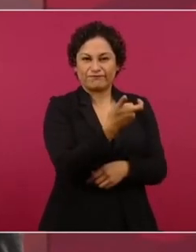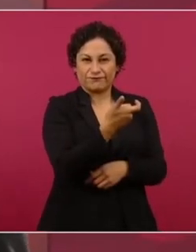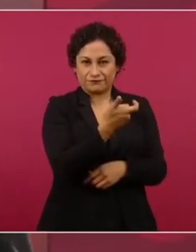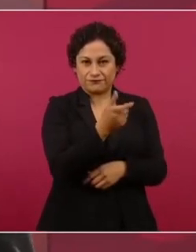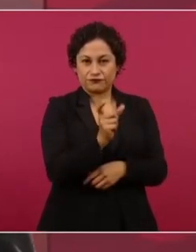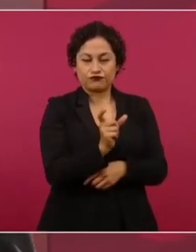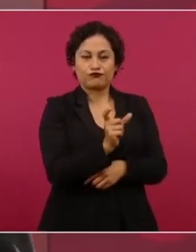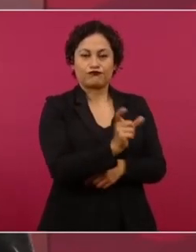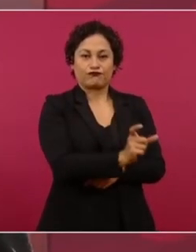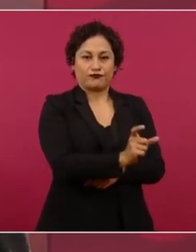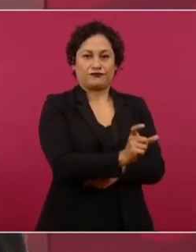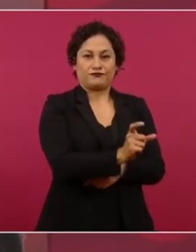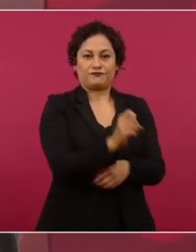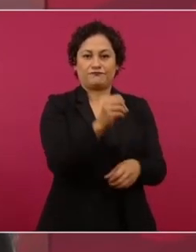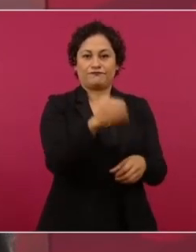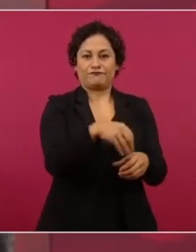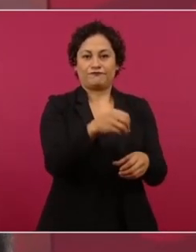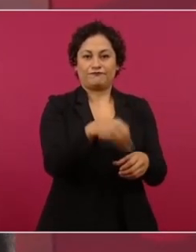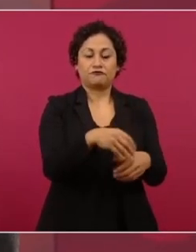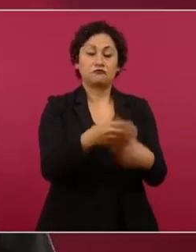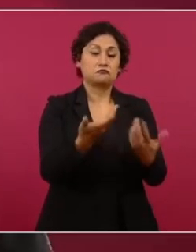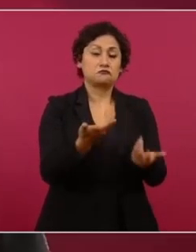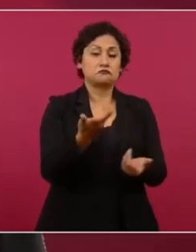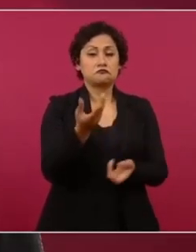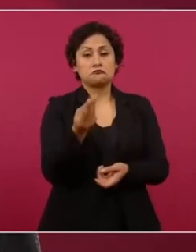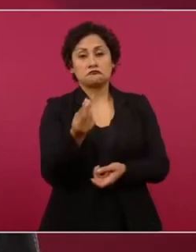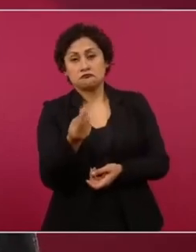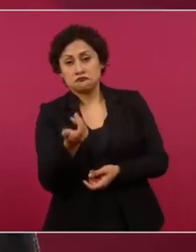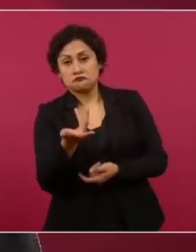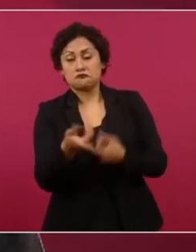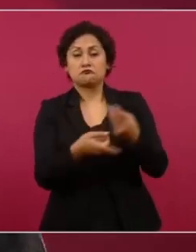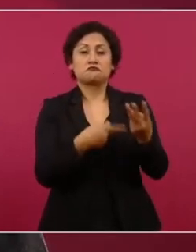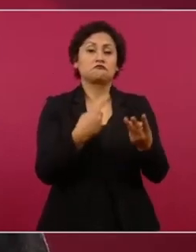Dinero en efectivo, tarjetas.